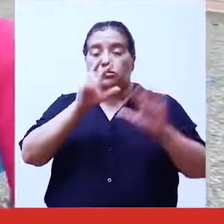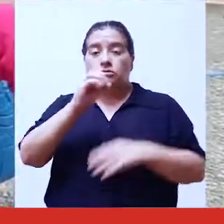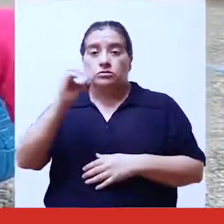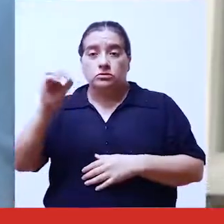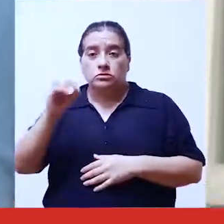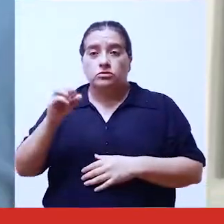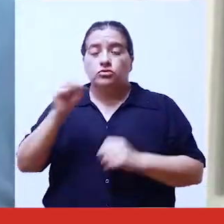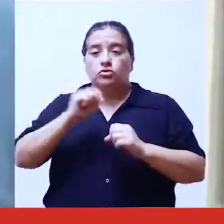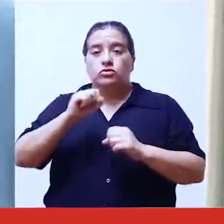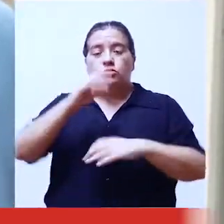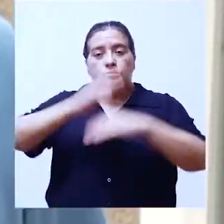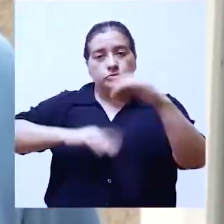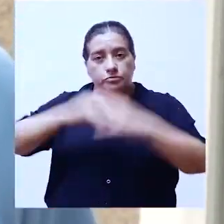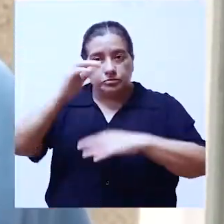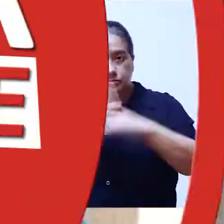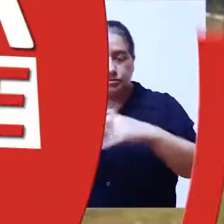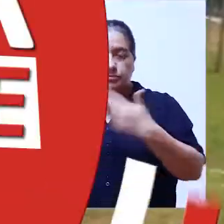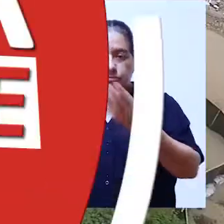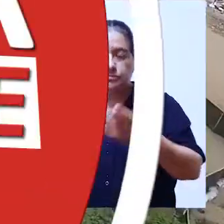soles para construcción.